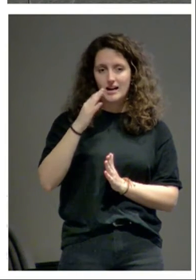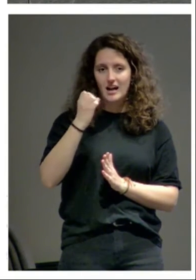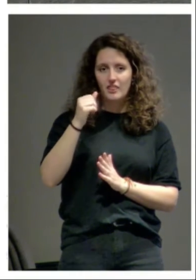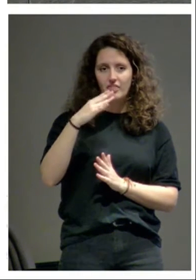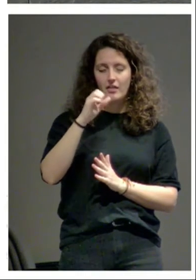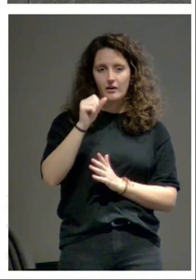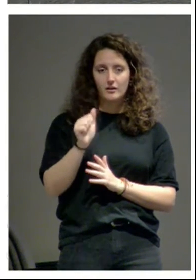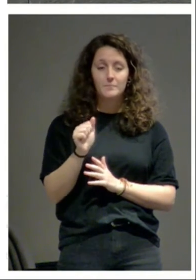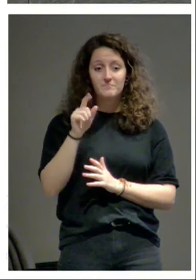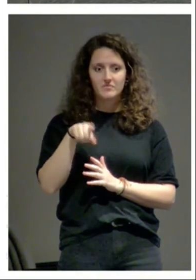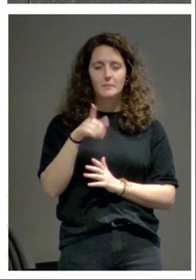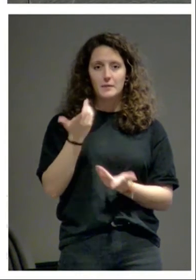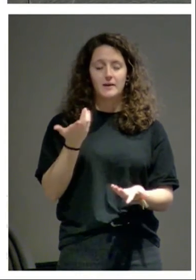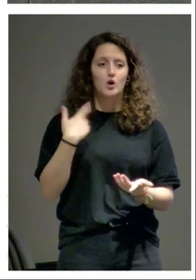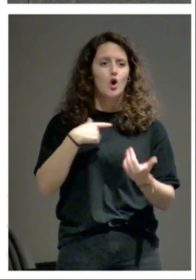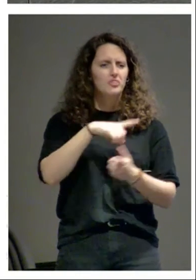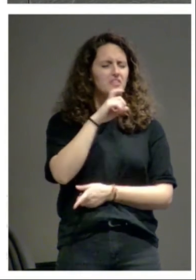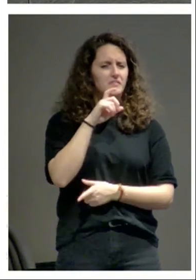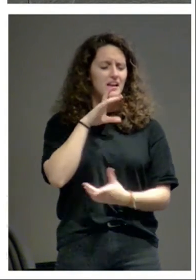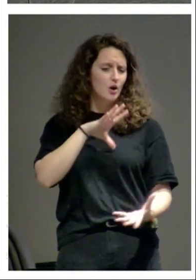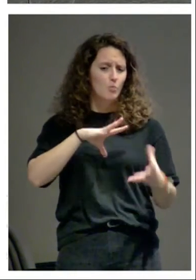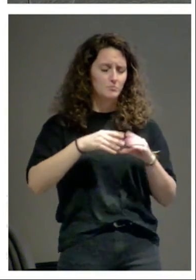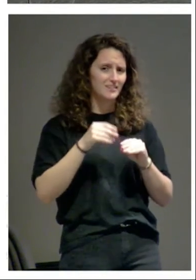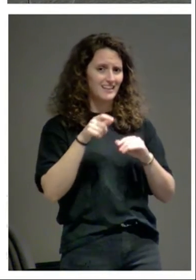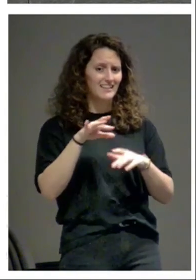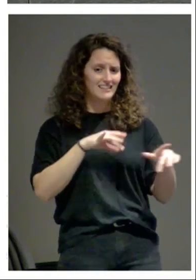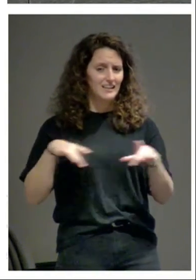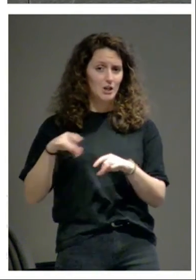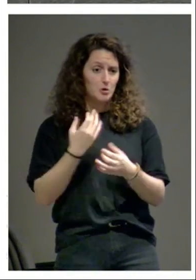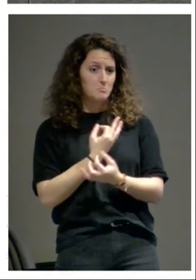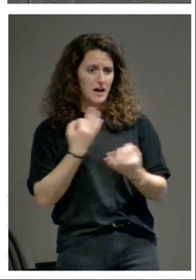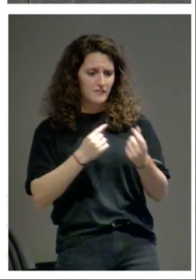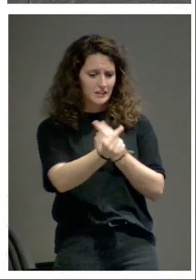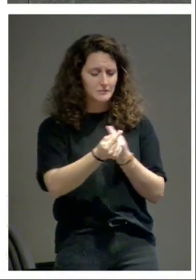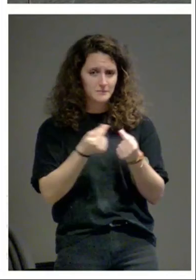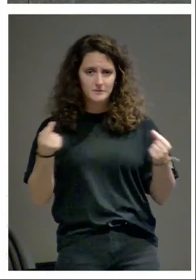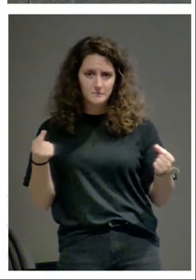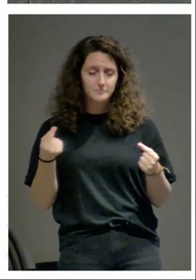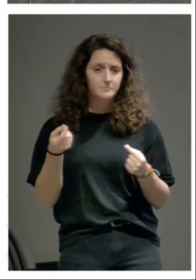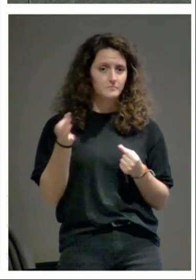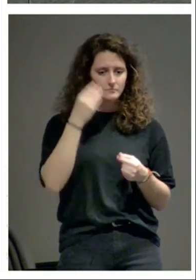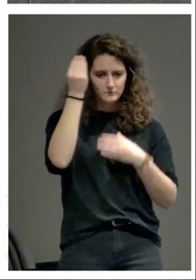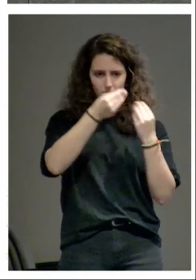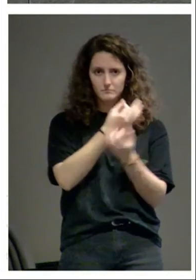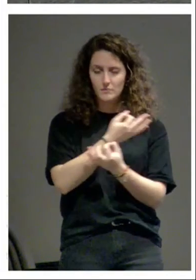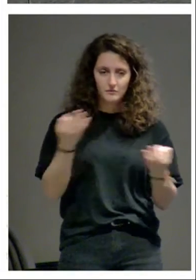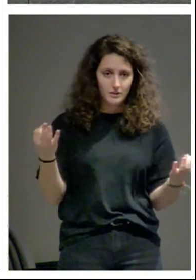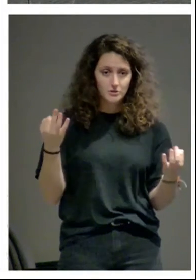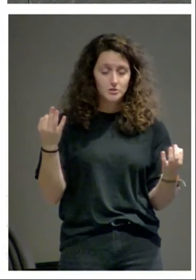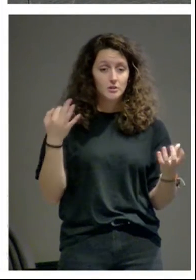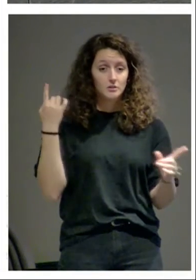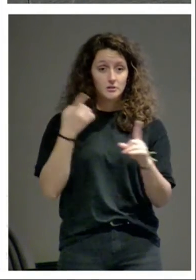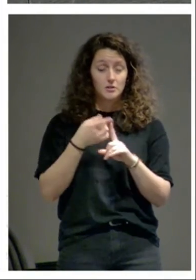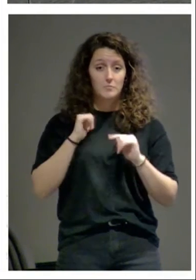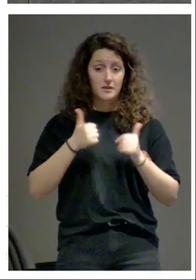complejidad de adaptación al terreno perfectamente medido perfectamente pensado para que al